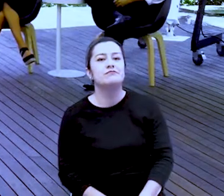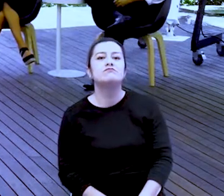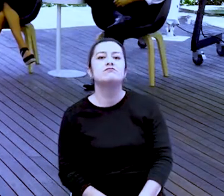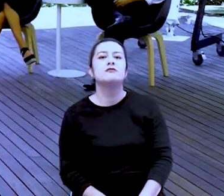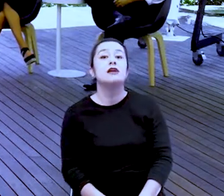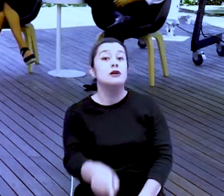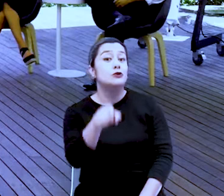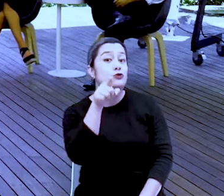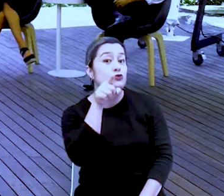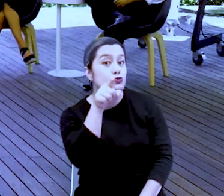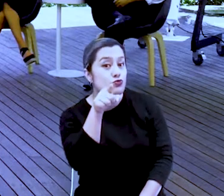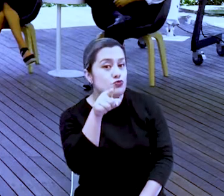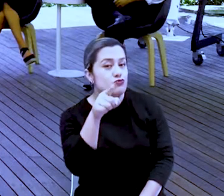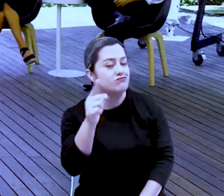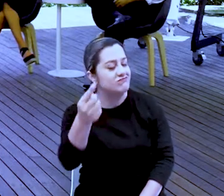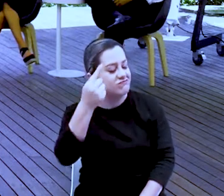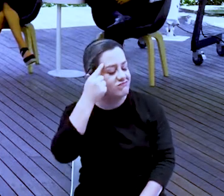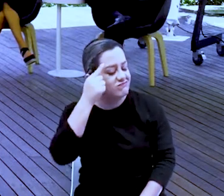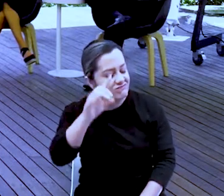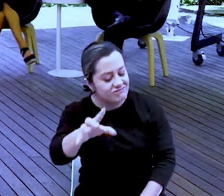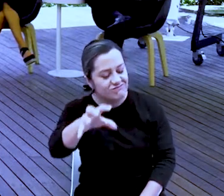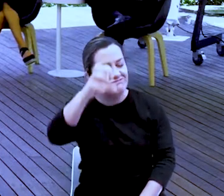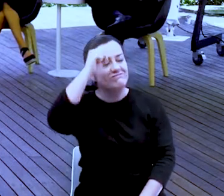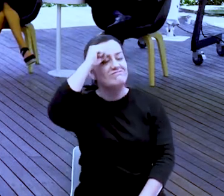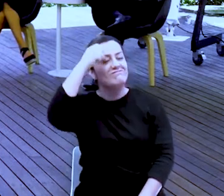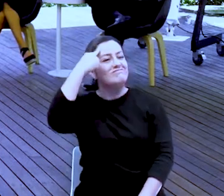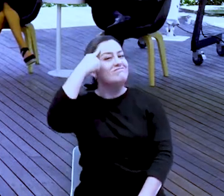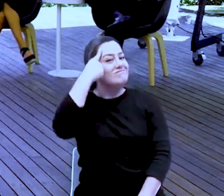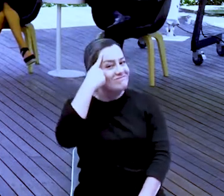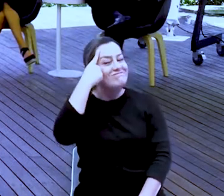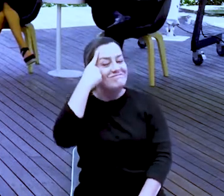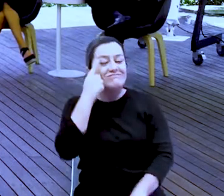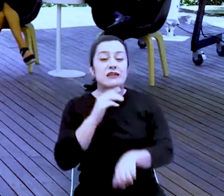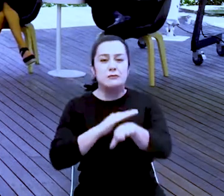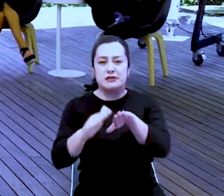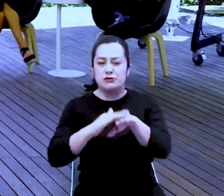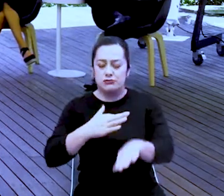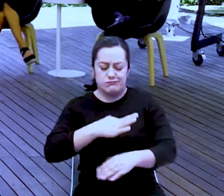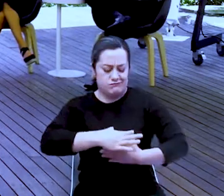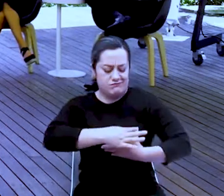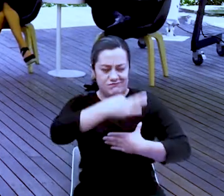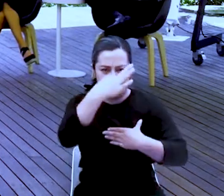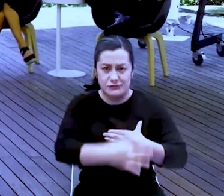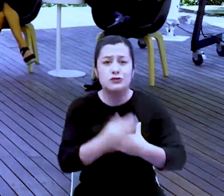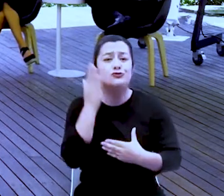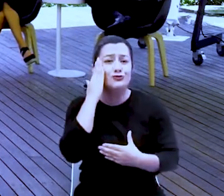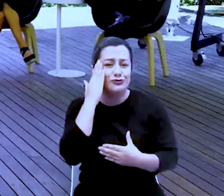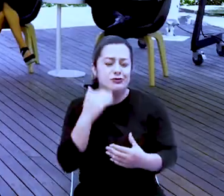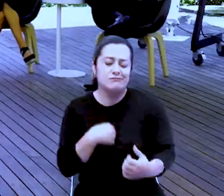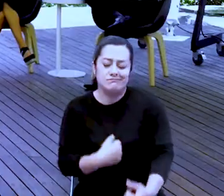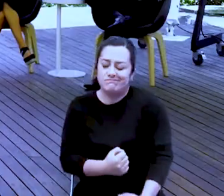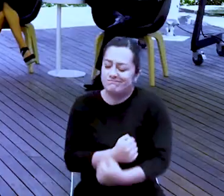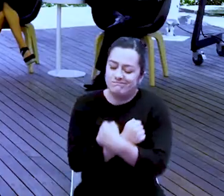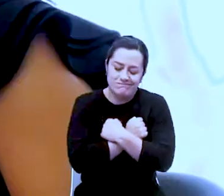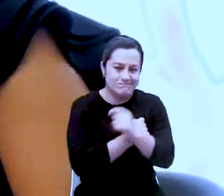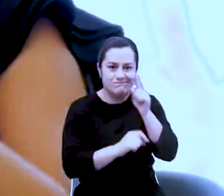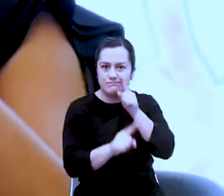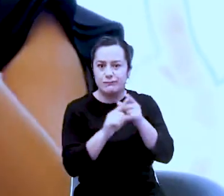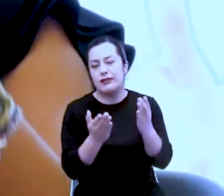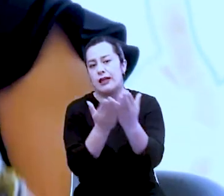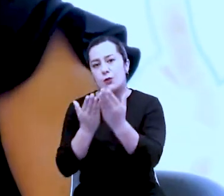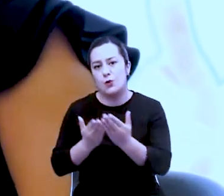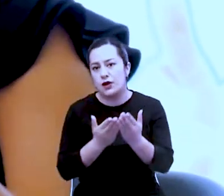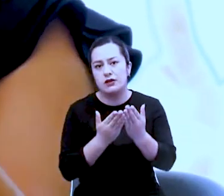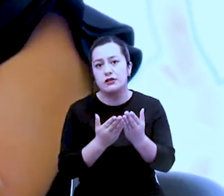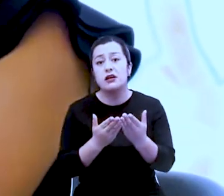Gratitud, inspiración y una invitación genuina. De todos los que sé que en este país amamos el sector educativo, no importa